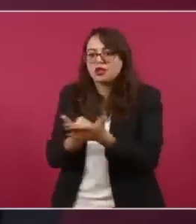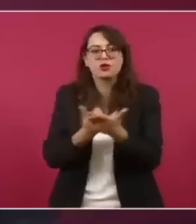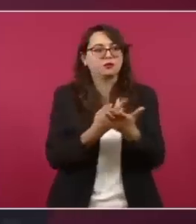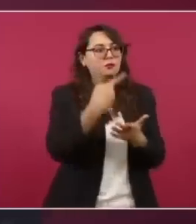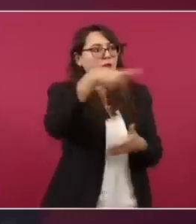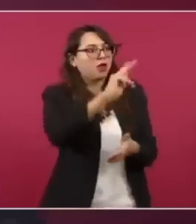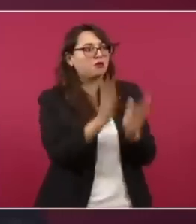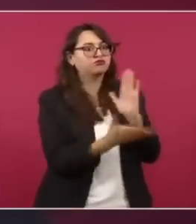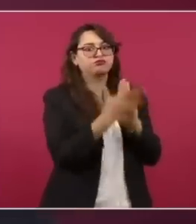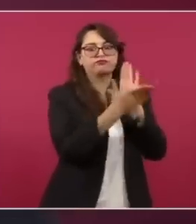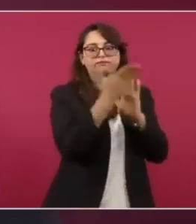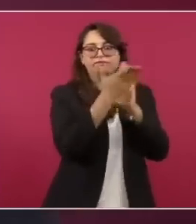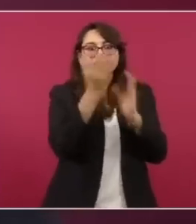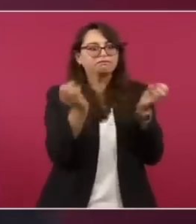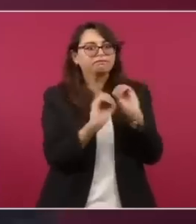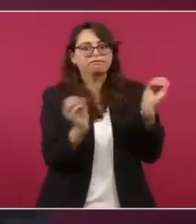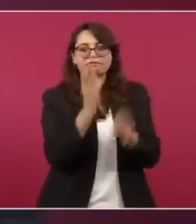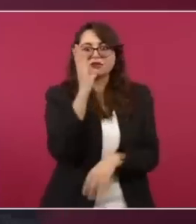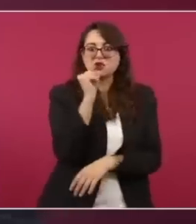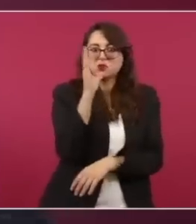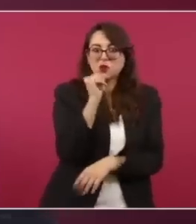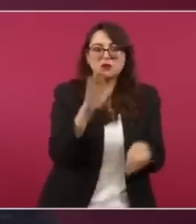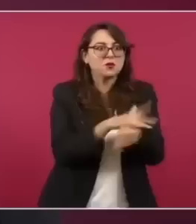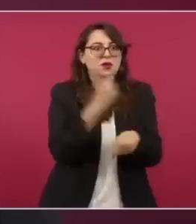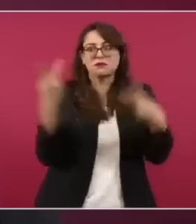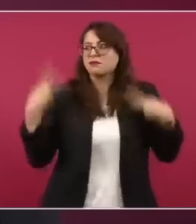No se puede hacer ninguna obra.